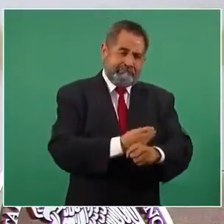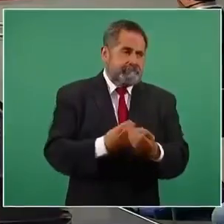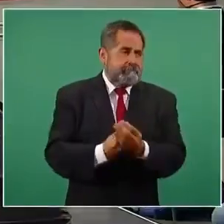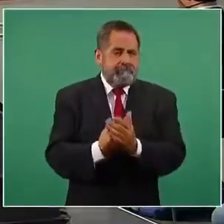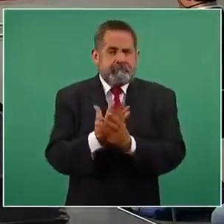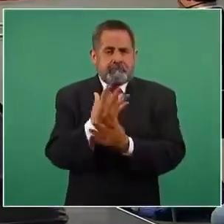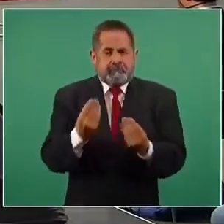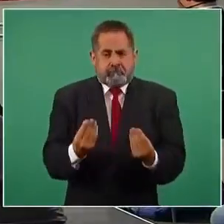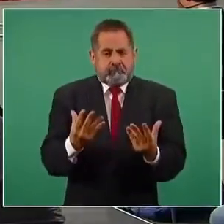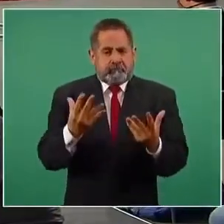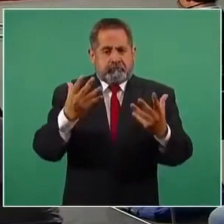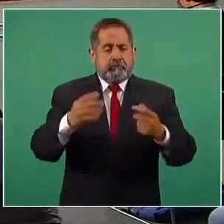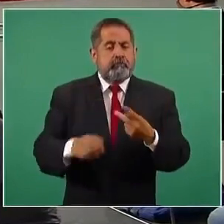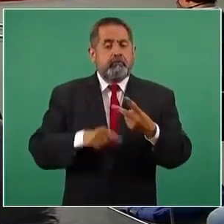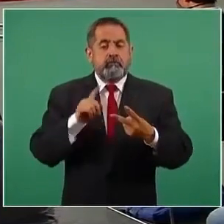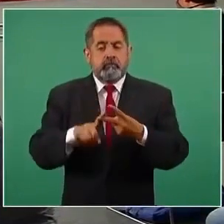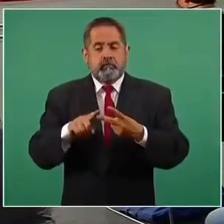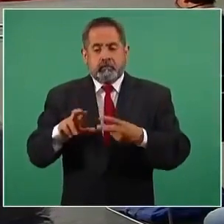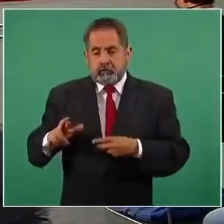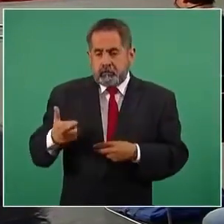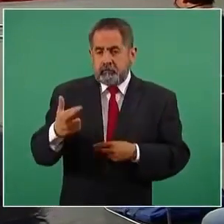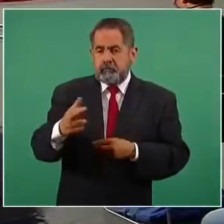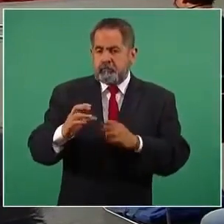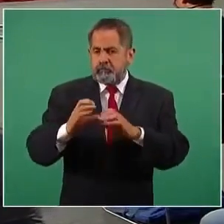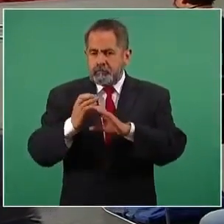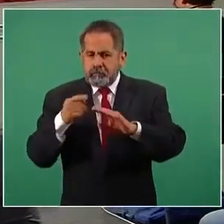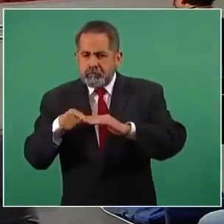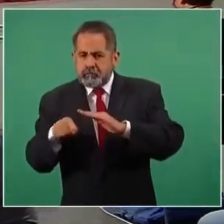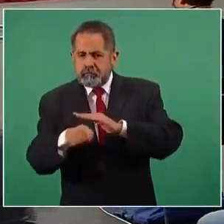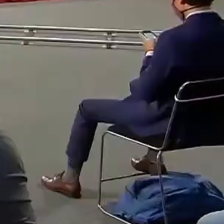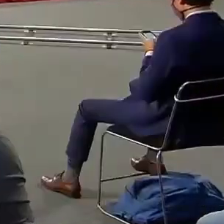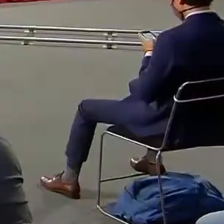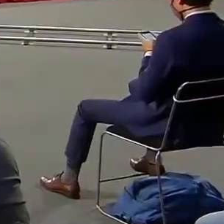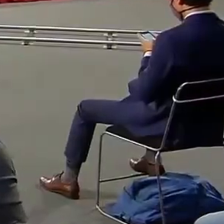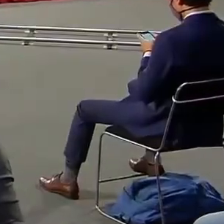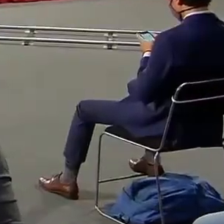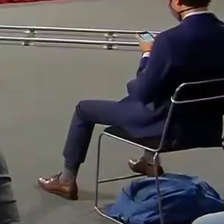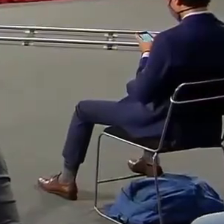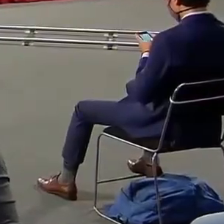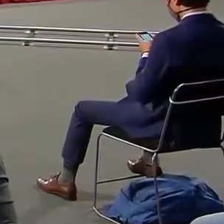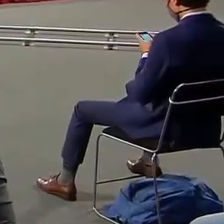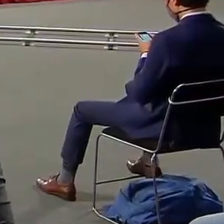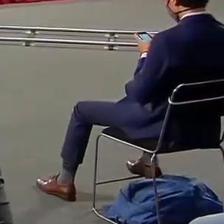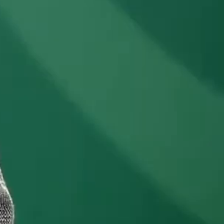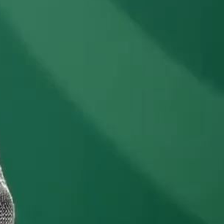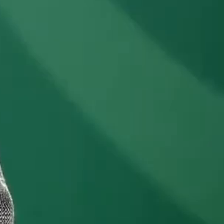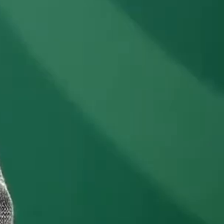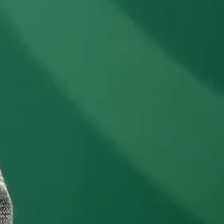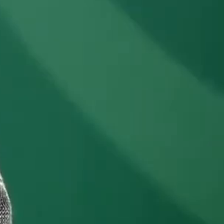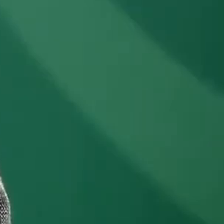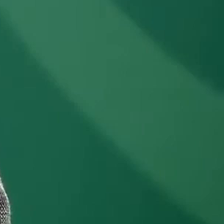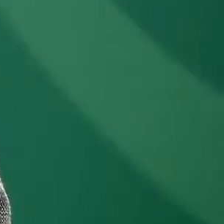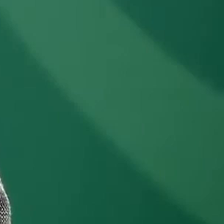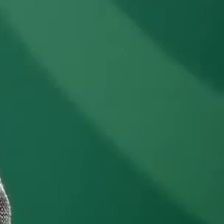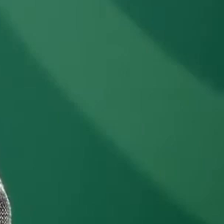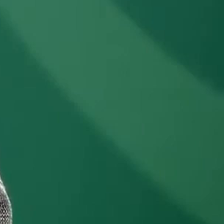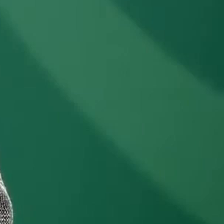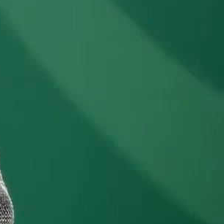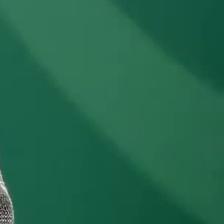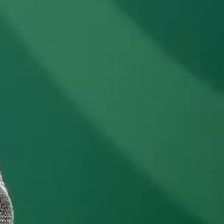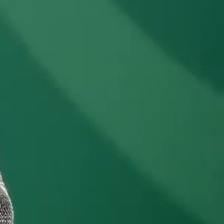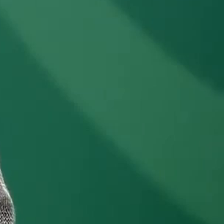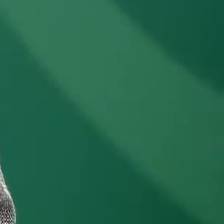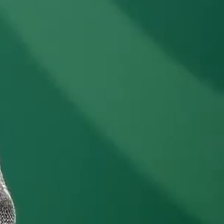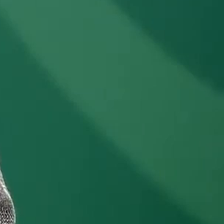es la recuperación de ríos, canales, cerca de 80 kilómetros de ríos y canales vamos a recuperar. Una parte ya se puede